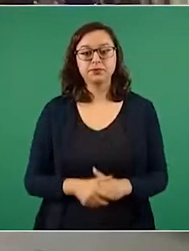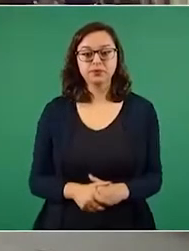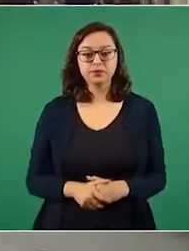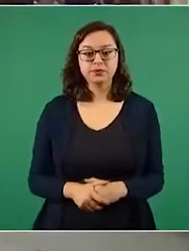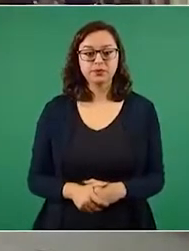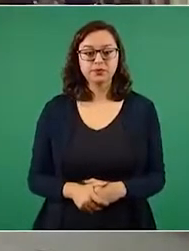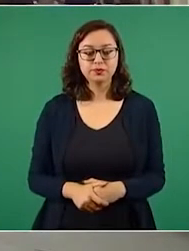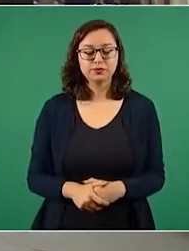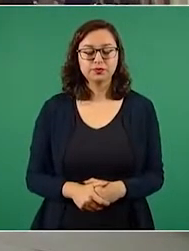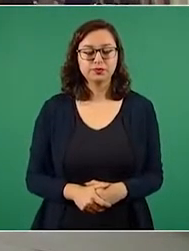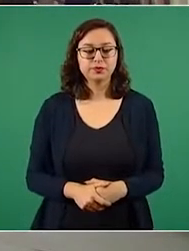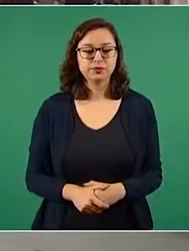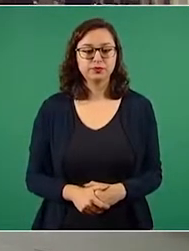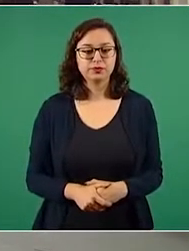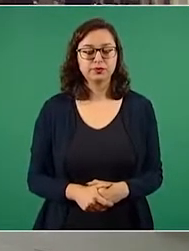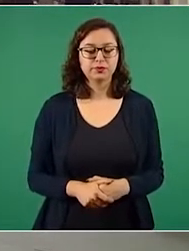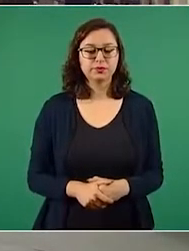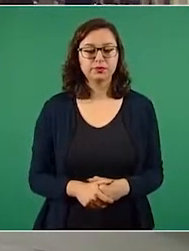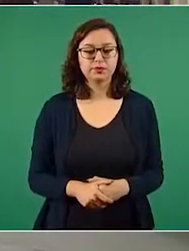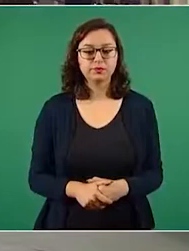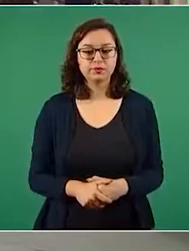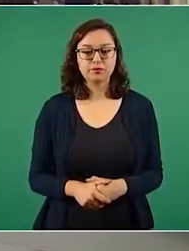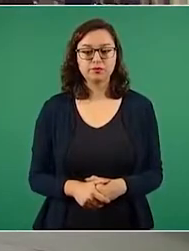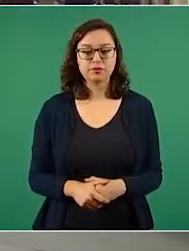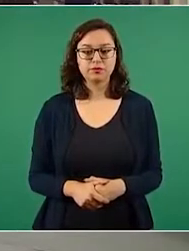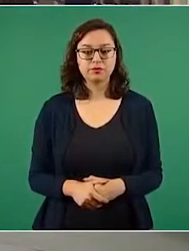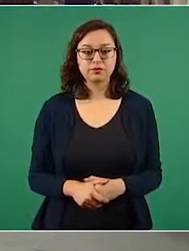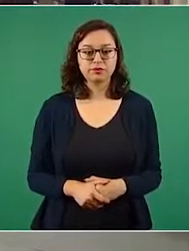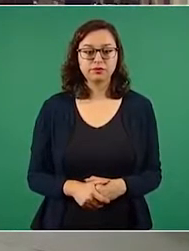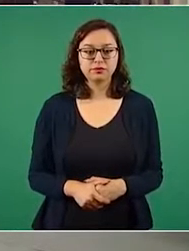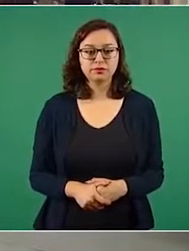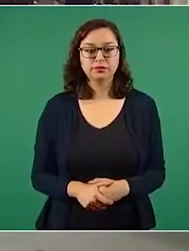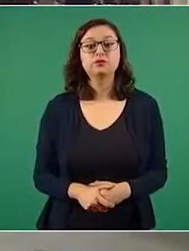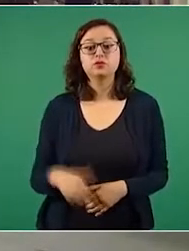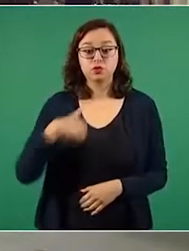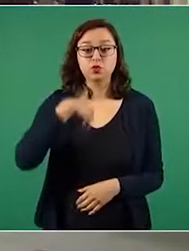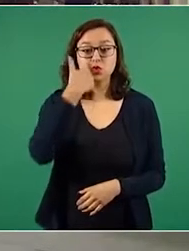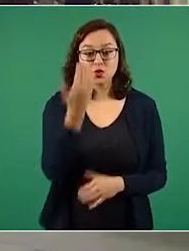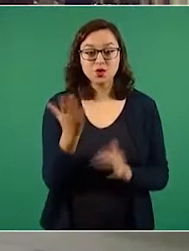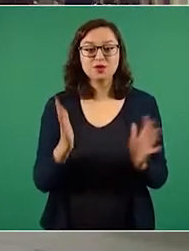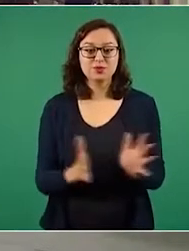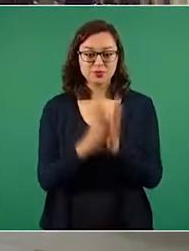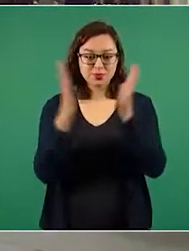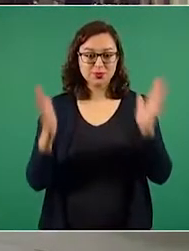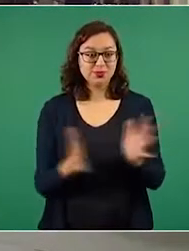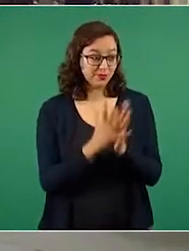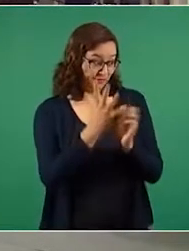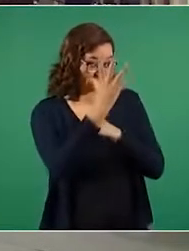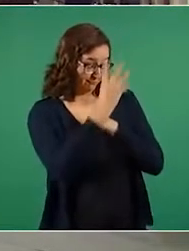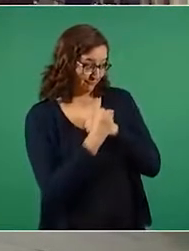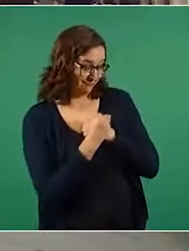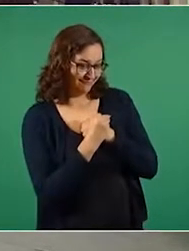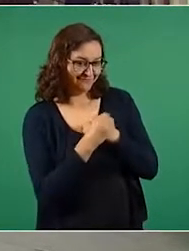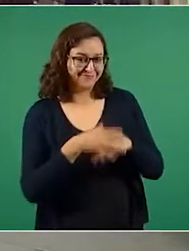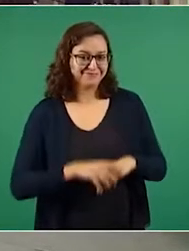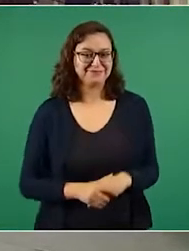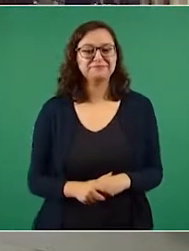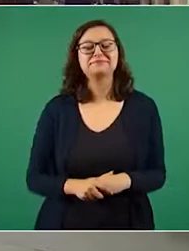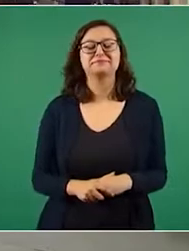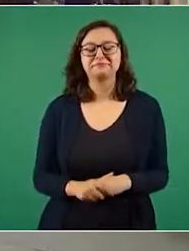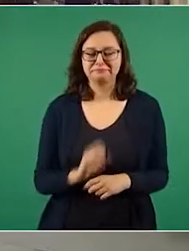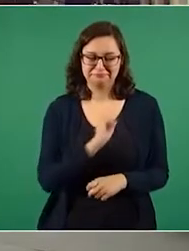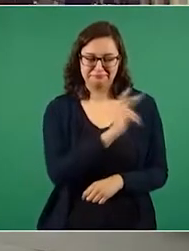Yo quiero participar en tu sección. ¿Me lo permites? Claro. Bueno,